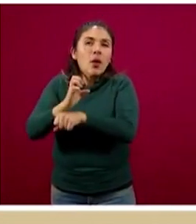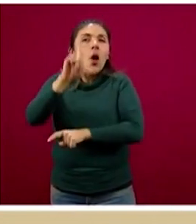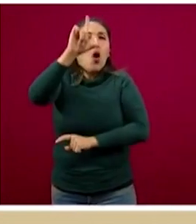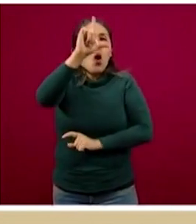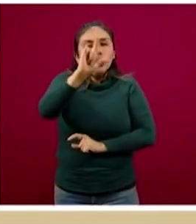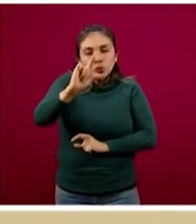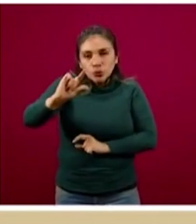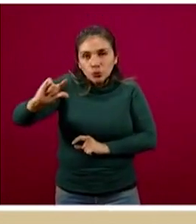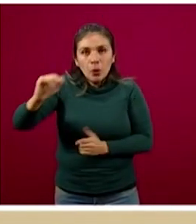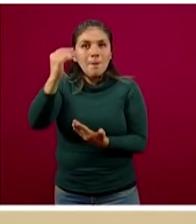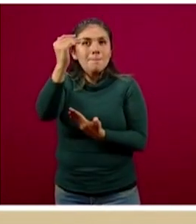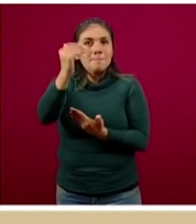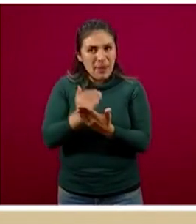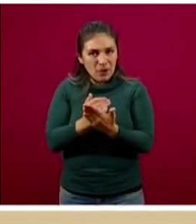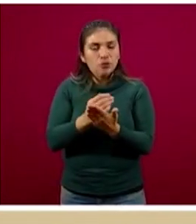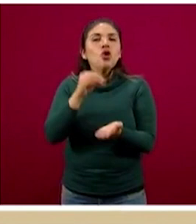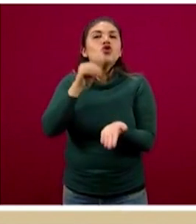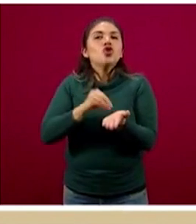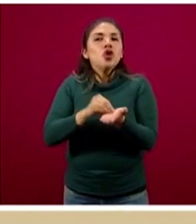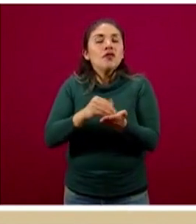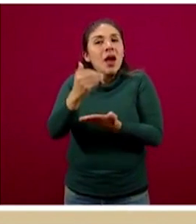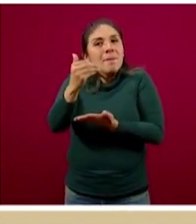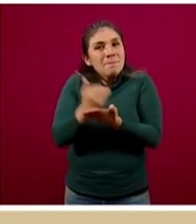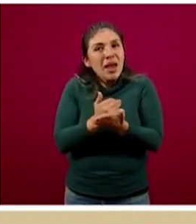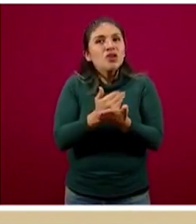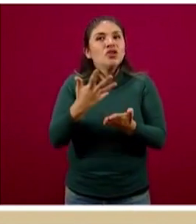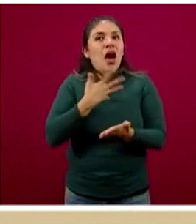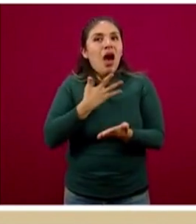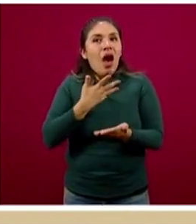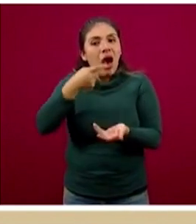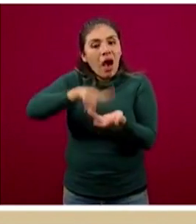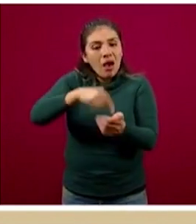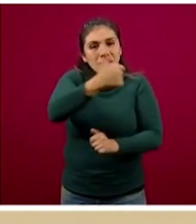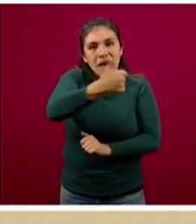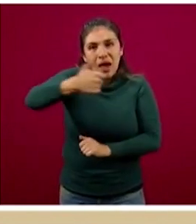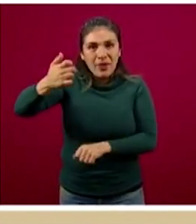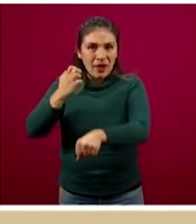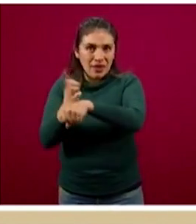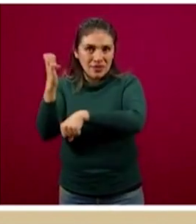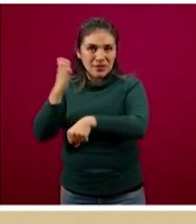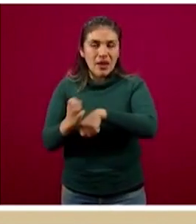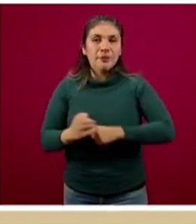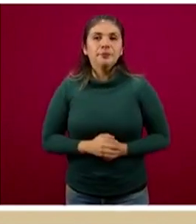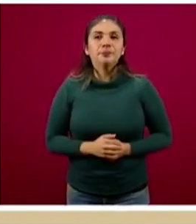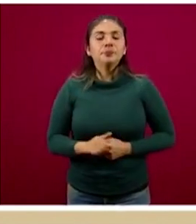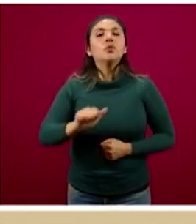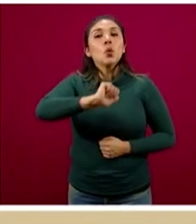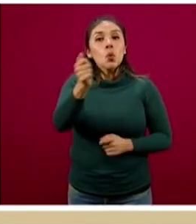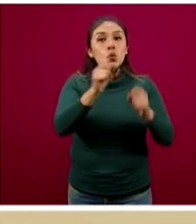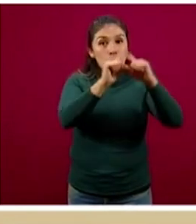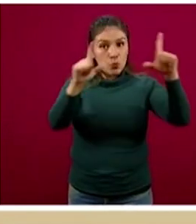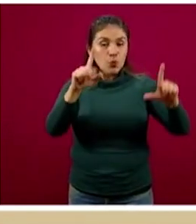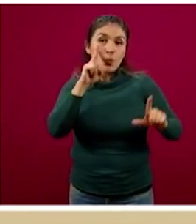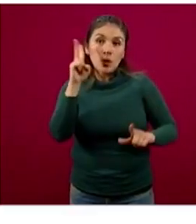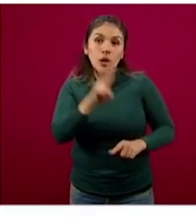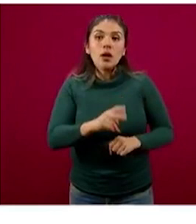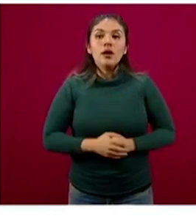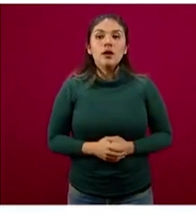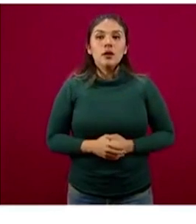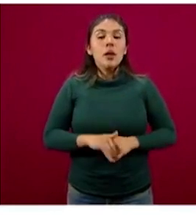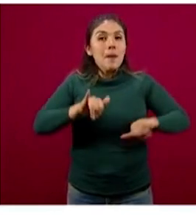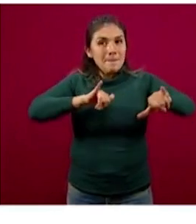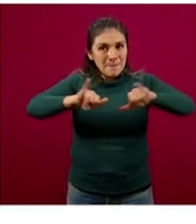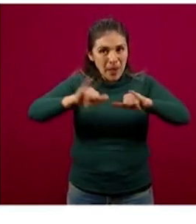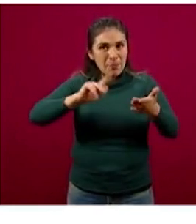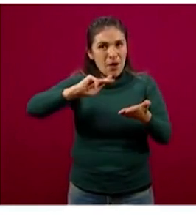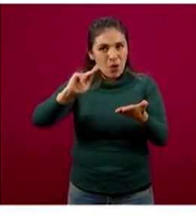menor transmisión y por lo tanto todavía una menor actividad al interior de cada una de ellas. En la siguiente diapositiva veremos ahora sí esa carga